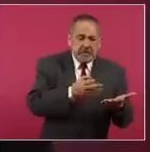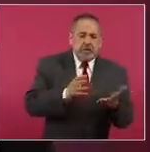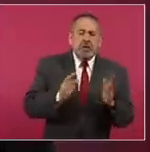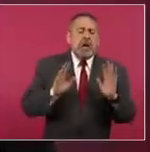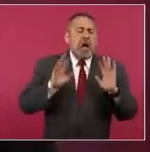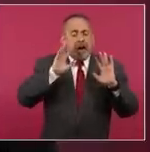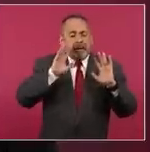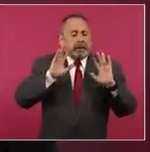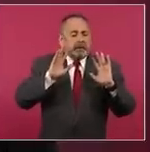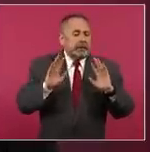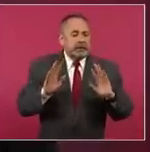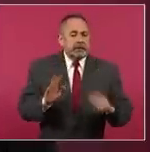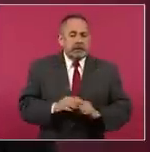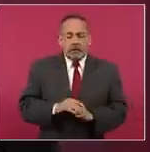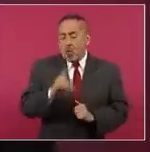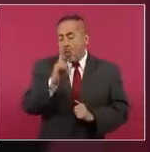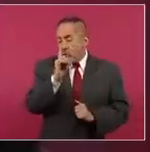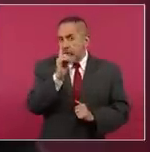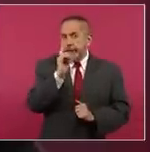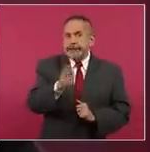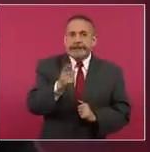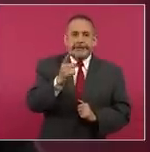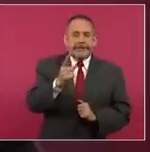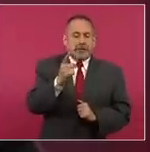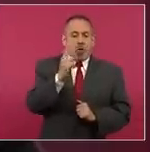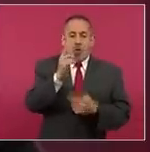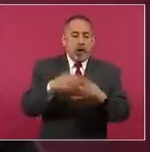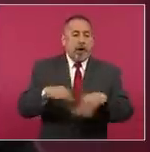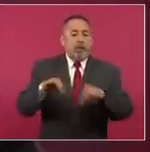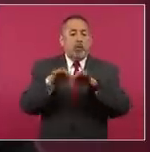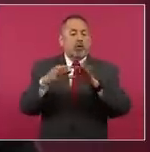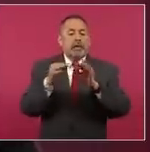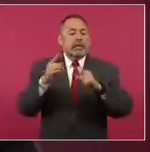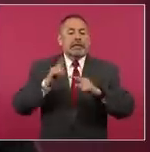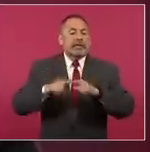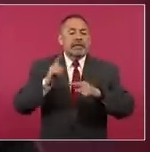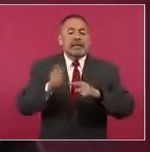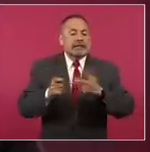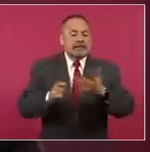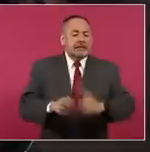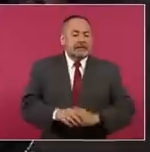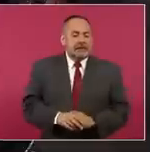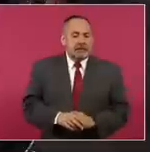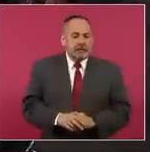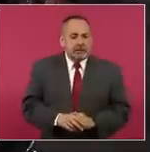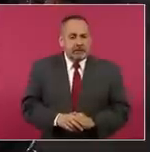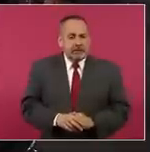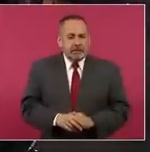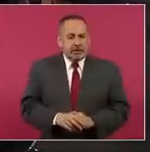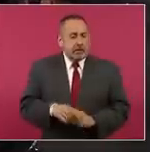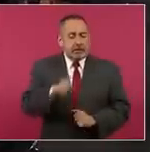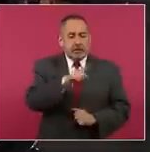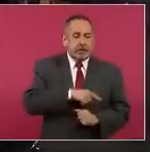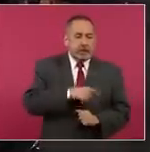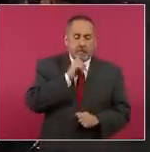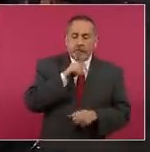Lo que sí es importante es que no se guarde nada